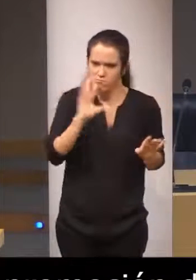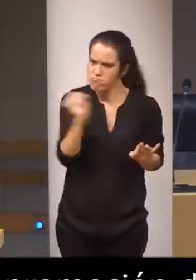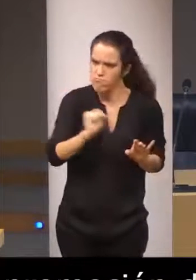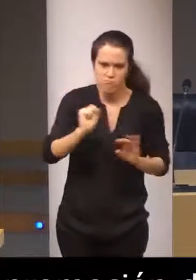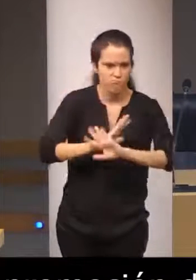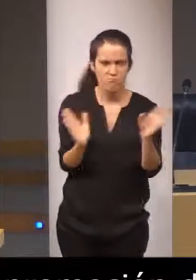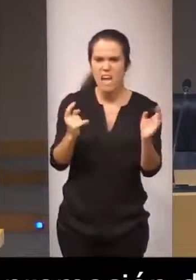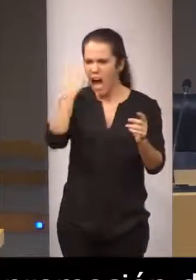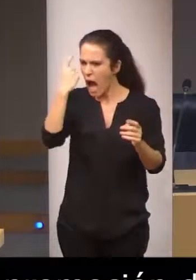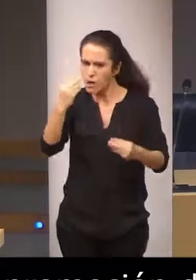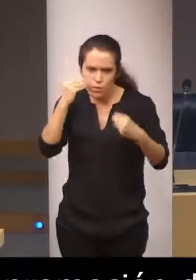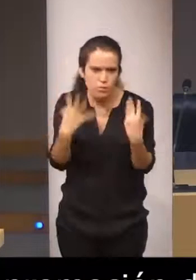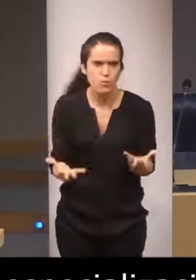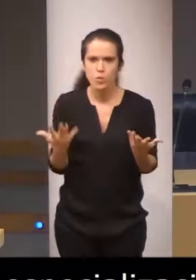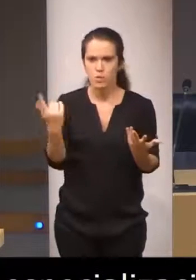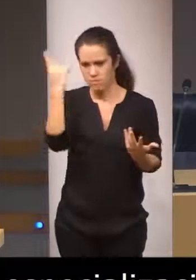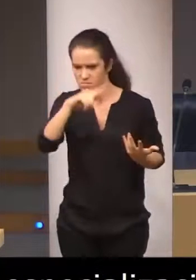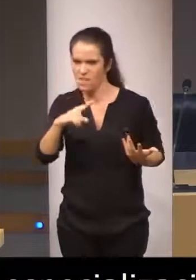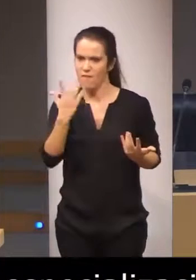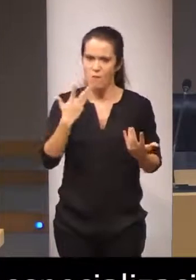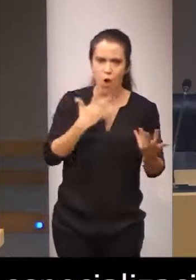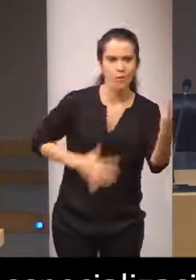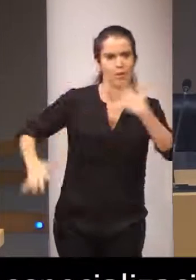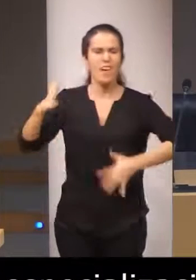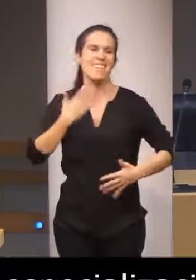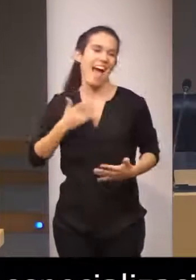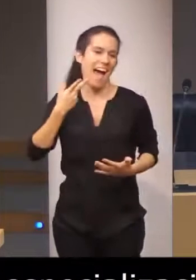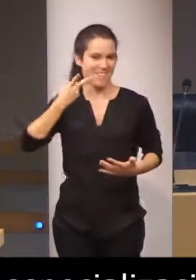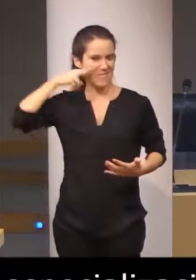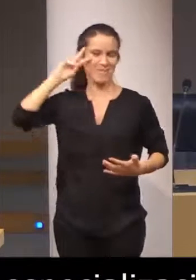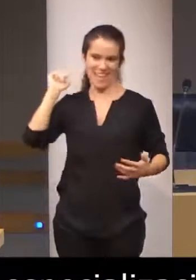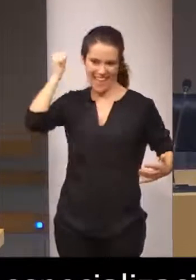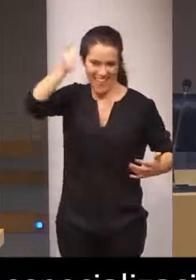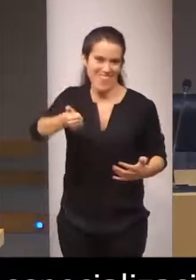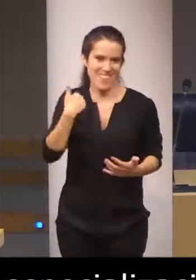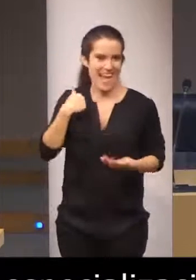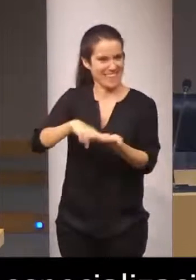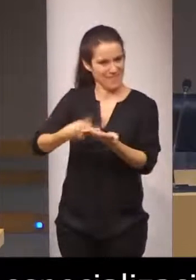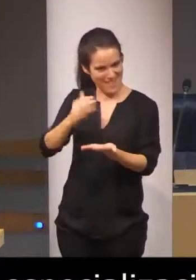magníficos egresados con mucha experiencia como intérpretes